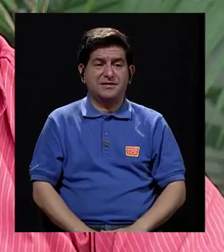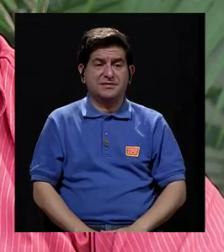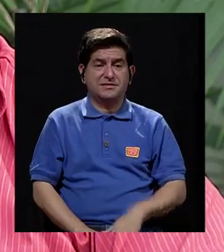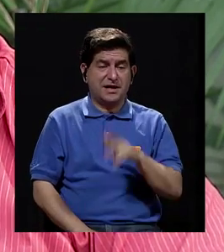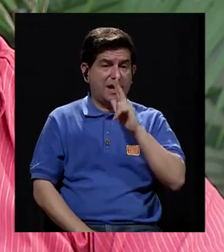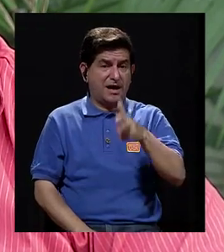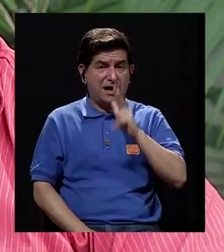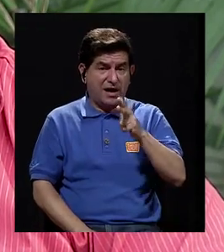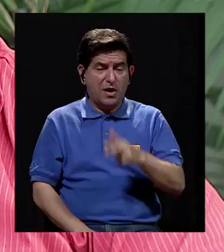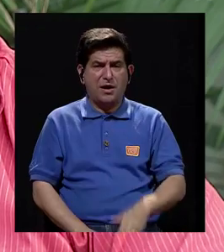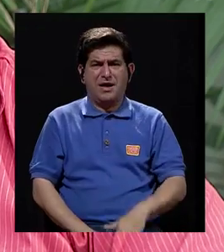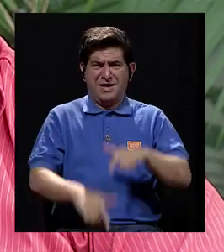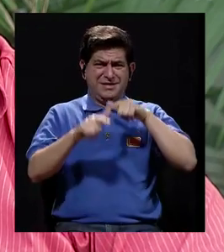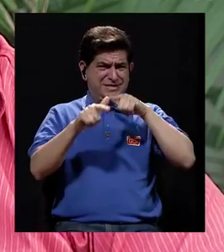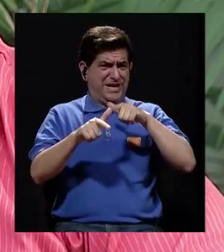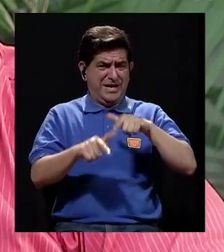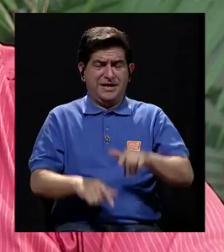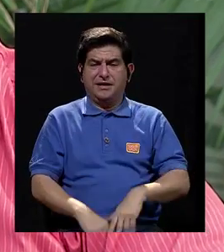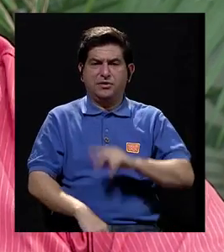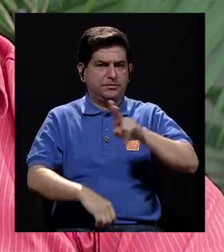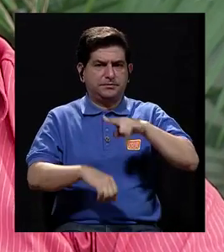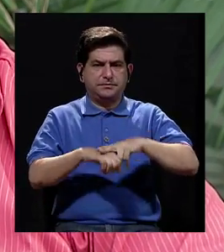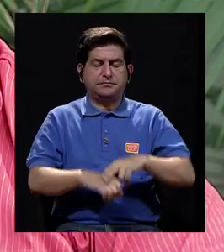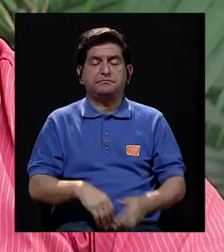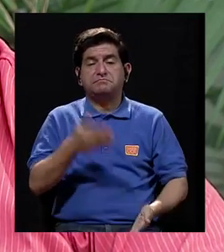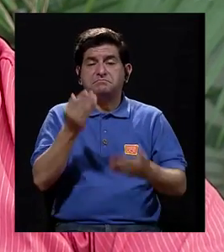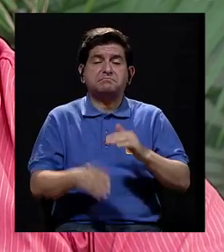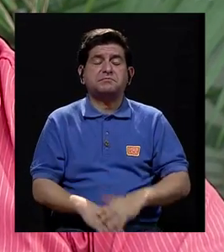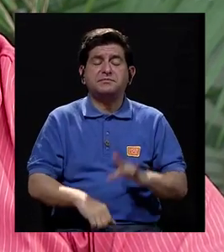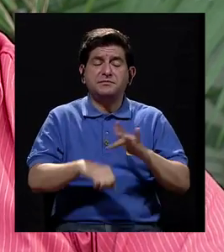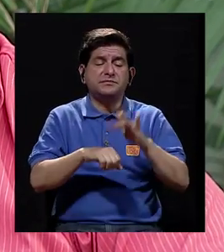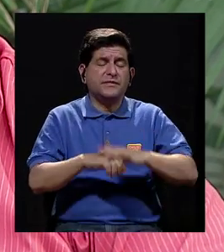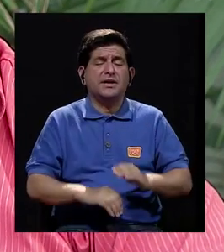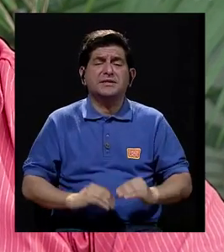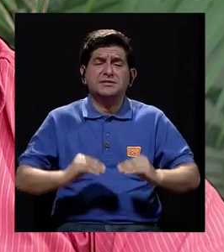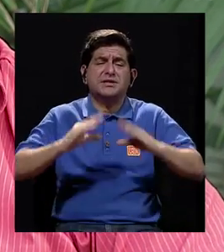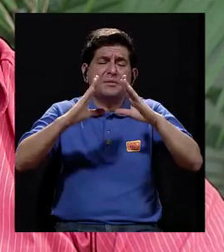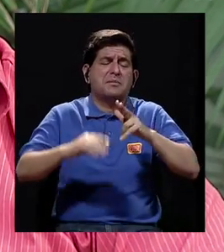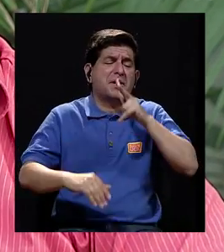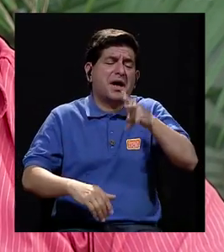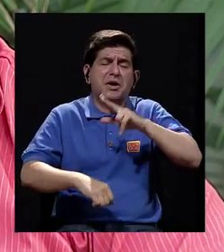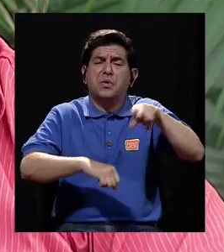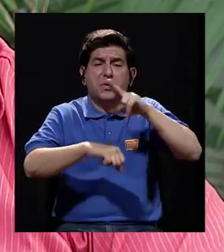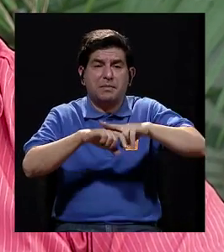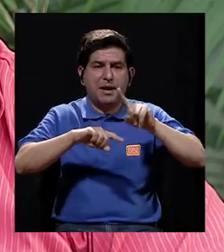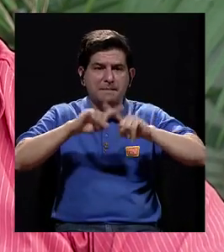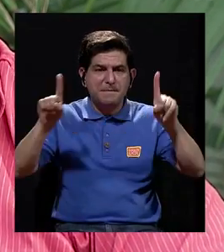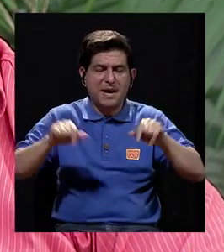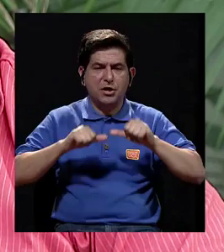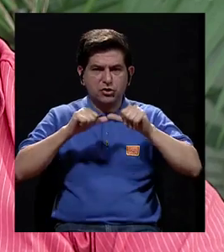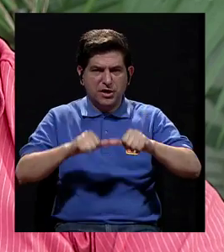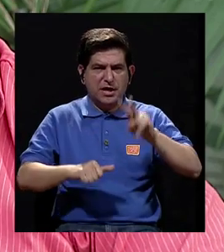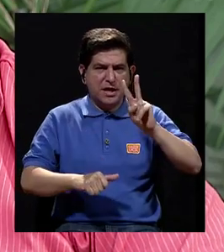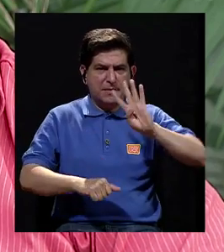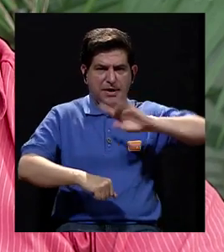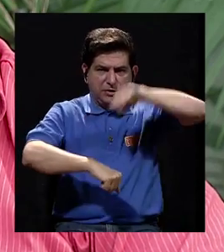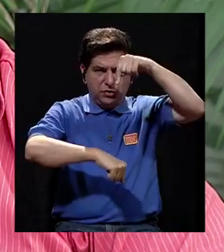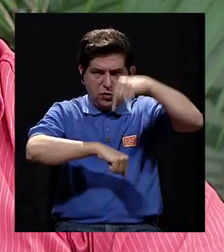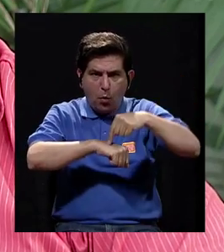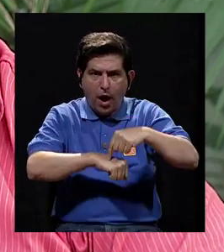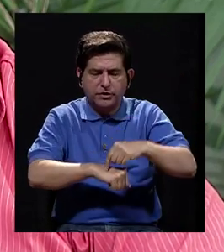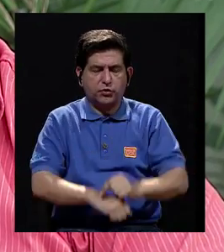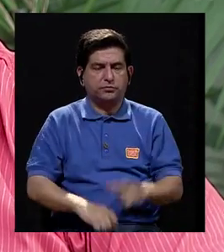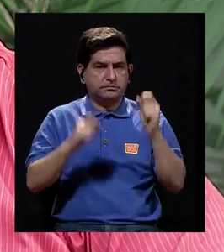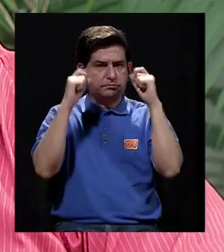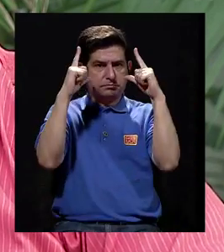ya no es normal, digamos. No el vomitar temprano en la mañana, ¿verdad? Pero el no parar durante las 24 horas es